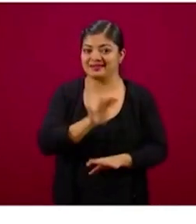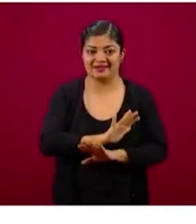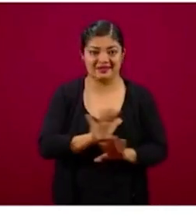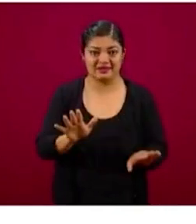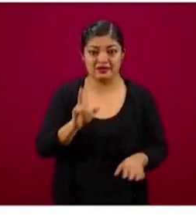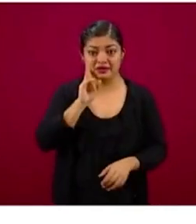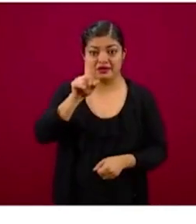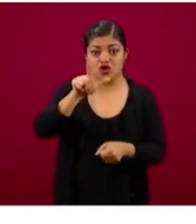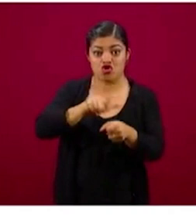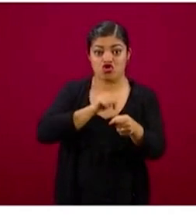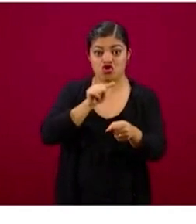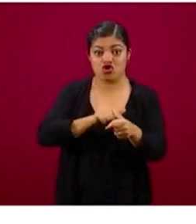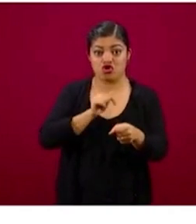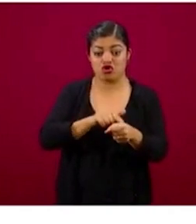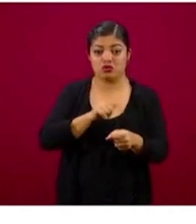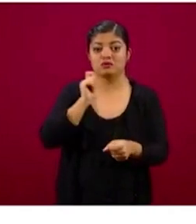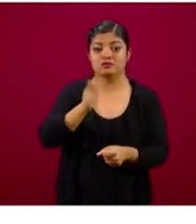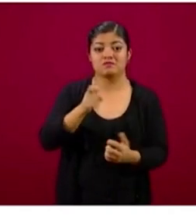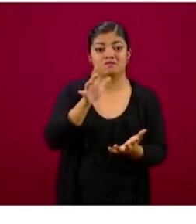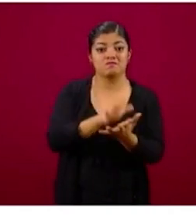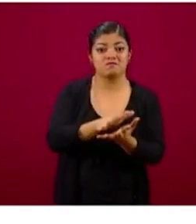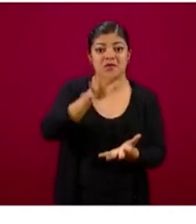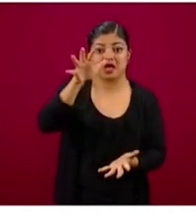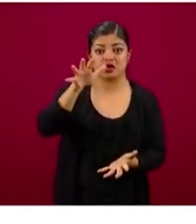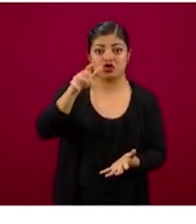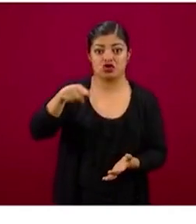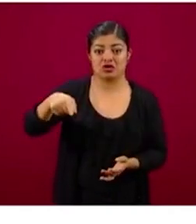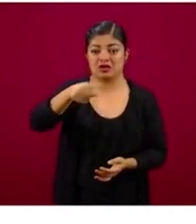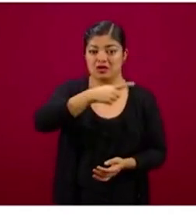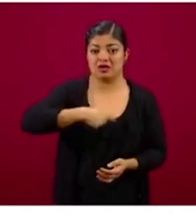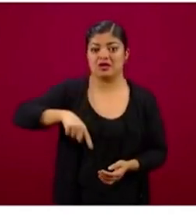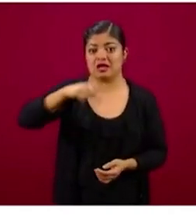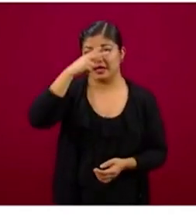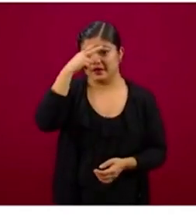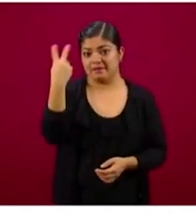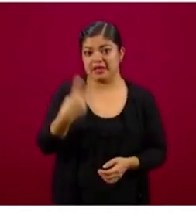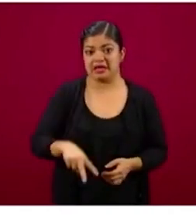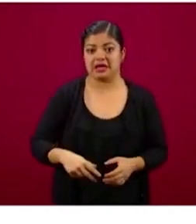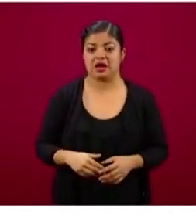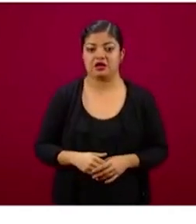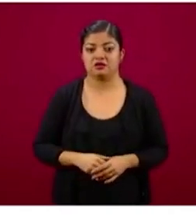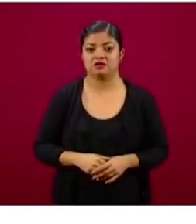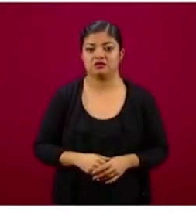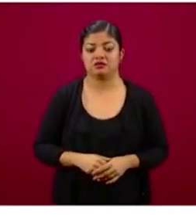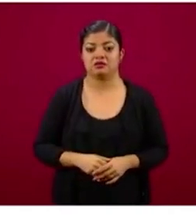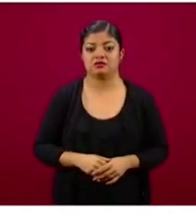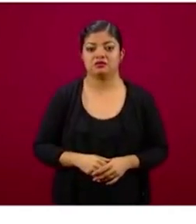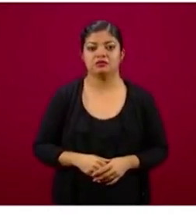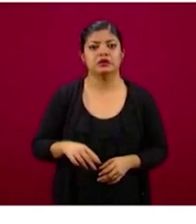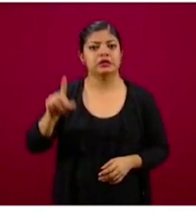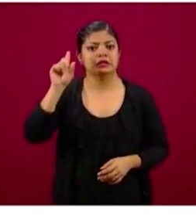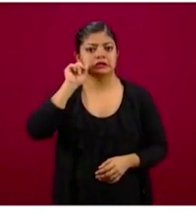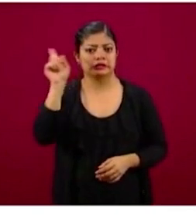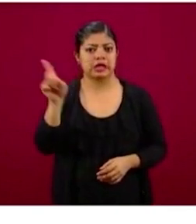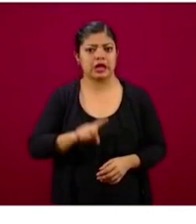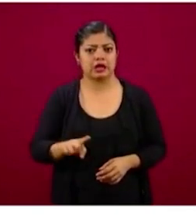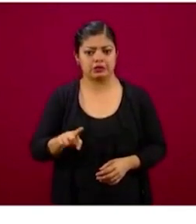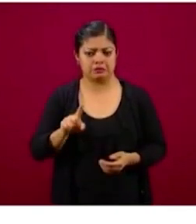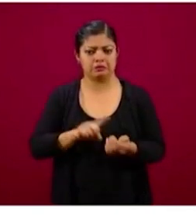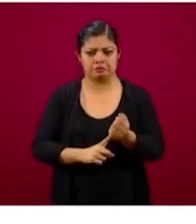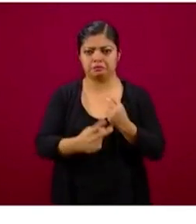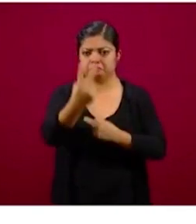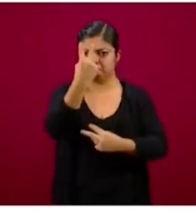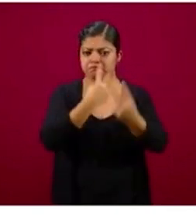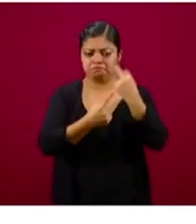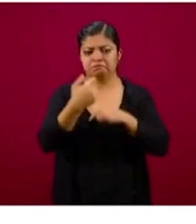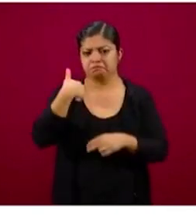color estamos la mayor parte de los mexicanos, los zacatecanos que nos ven y que